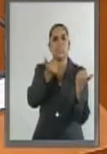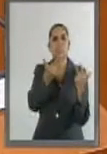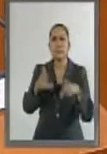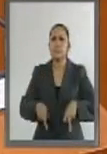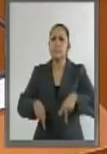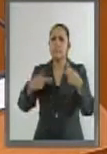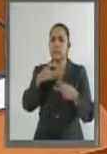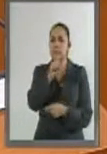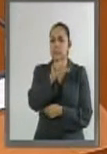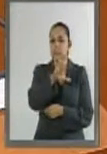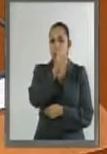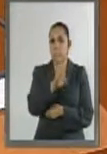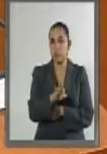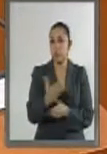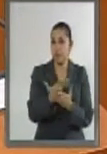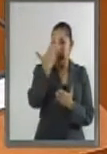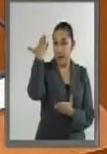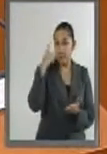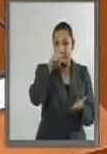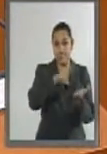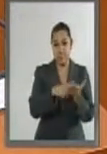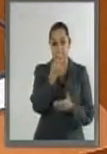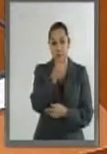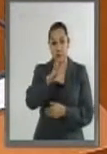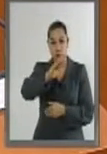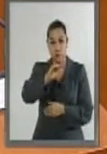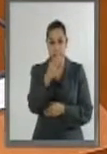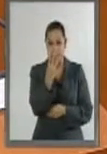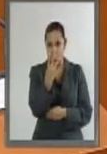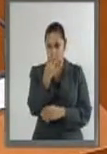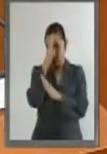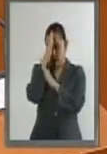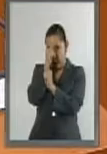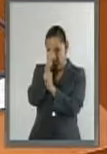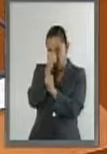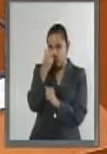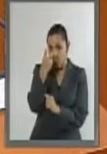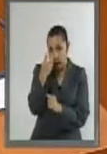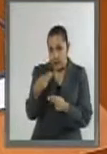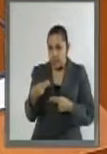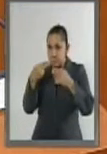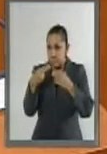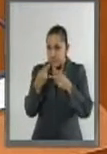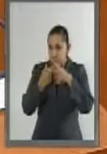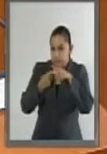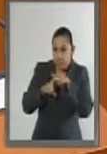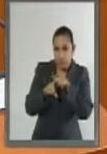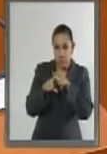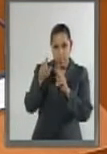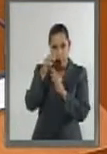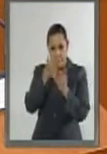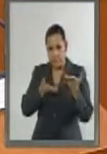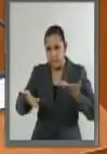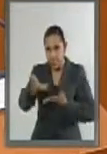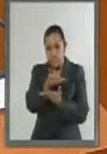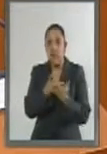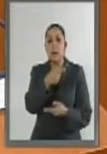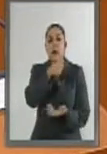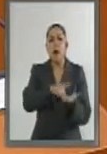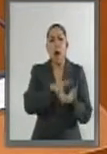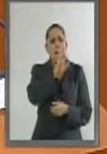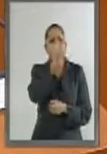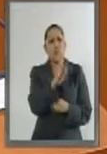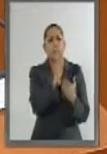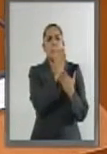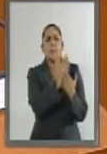1994, sólo una cuarta parte de la producción industrial era destinada a la exportación